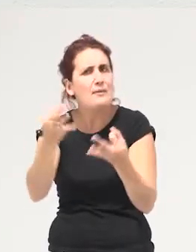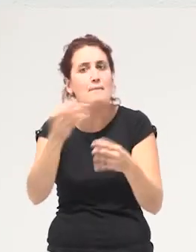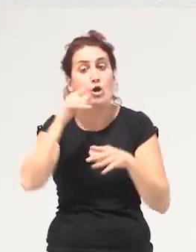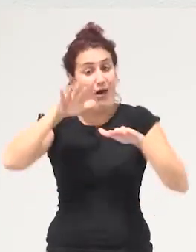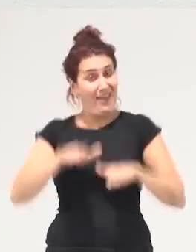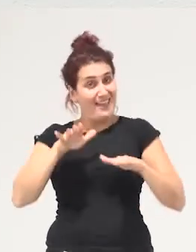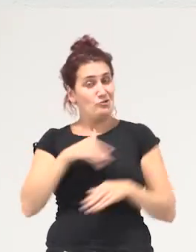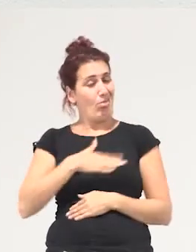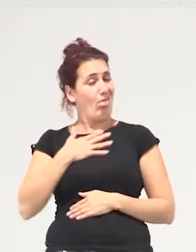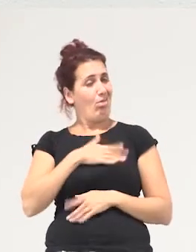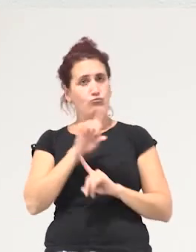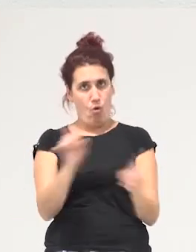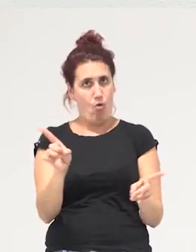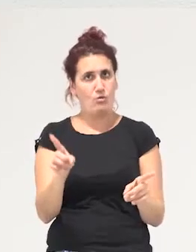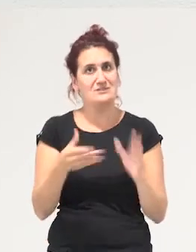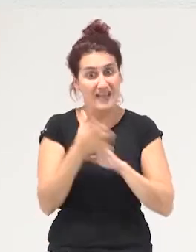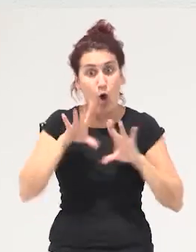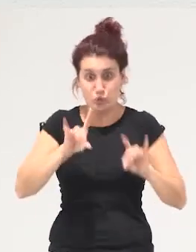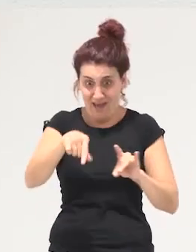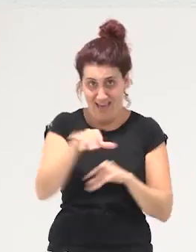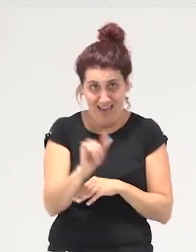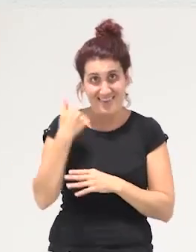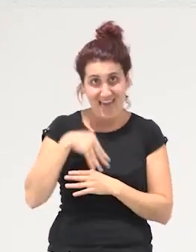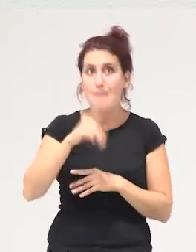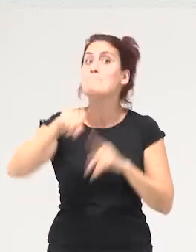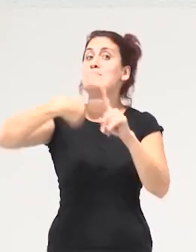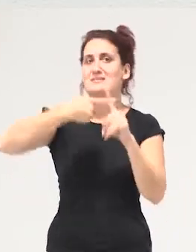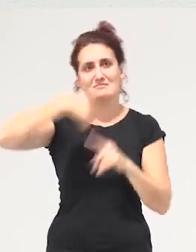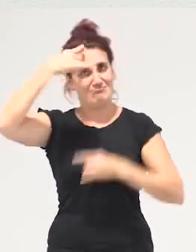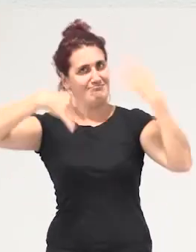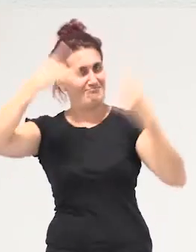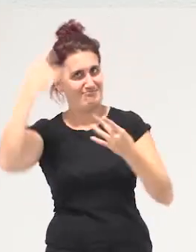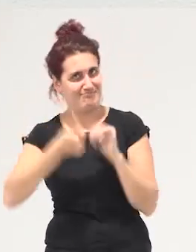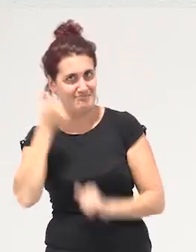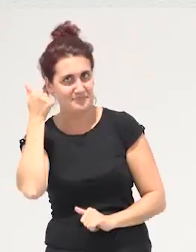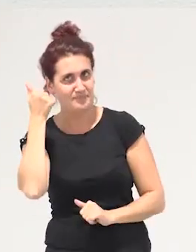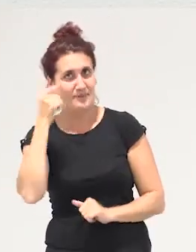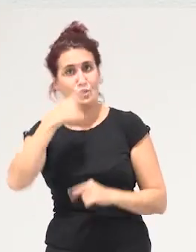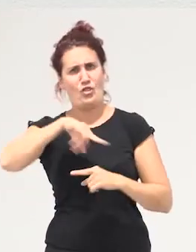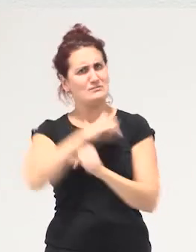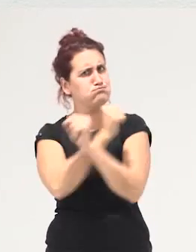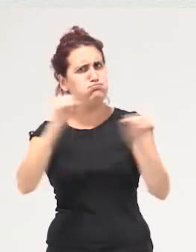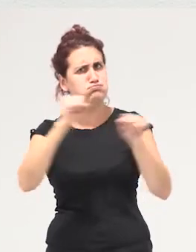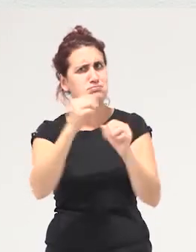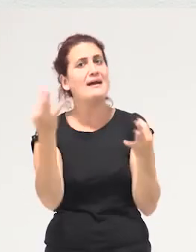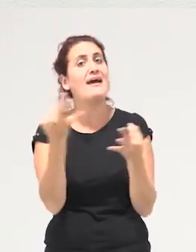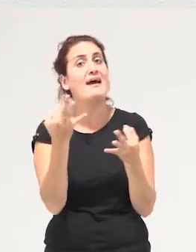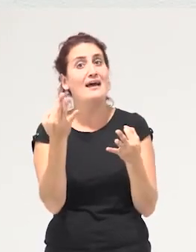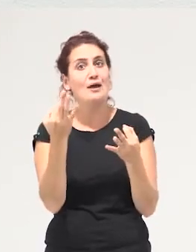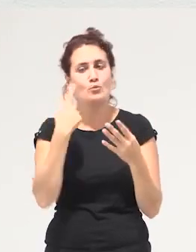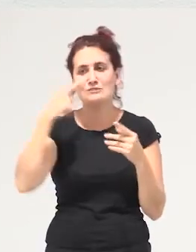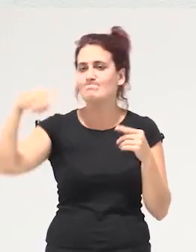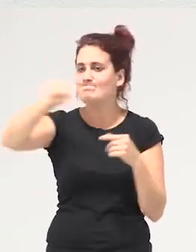en el estado del bienestar entonces hay que usar lo que hay y lo que nos inventemos entonces tenemos que estallar el corsé de lo existente